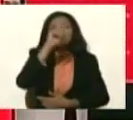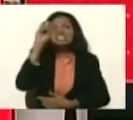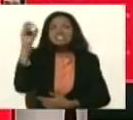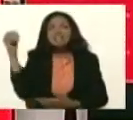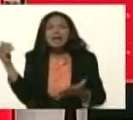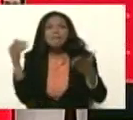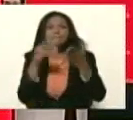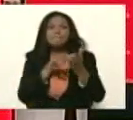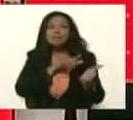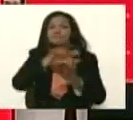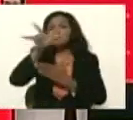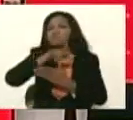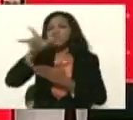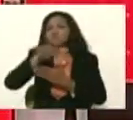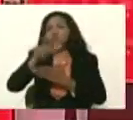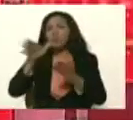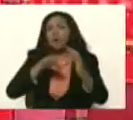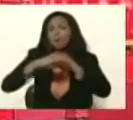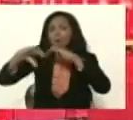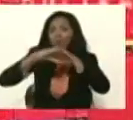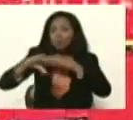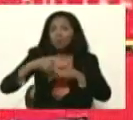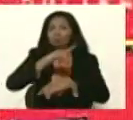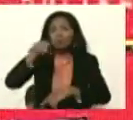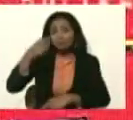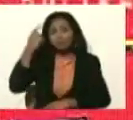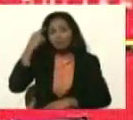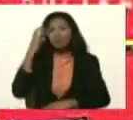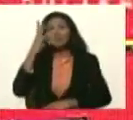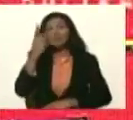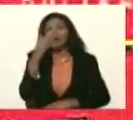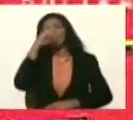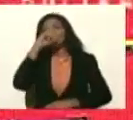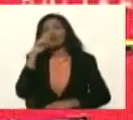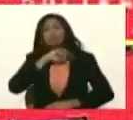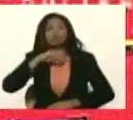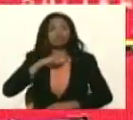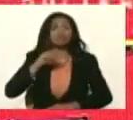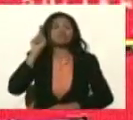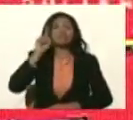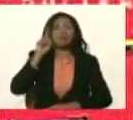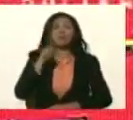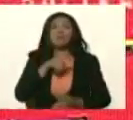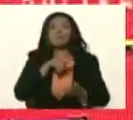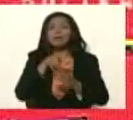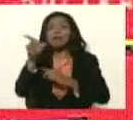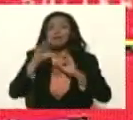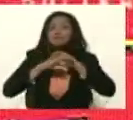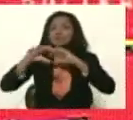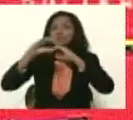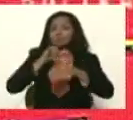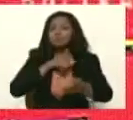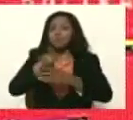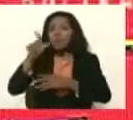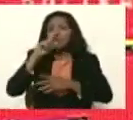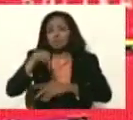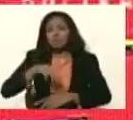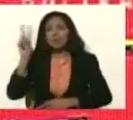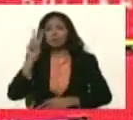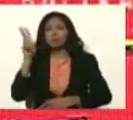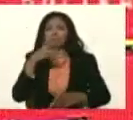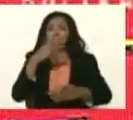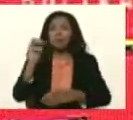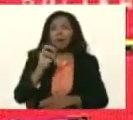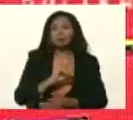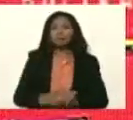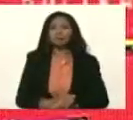viajes de autobús ¿ustedes saben cuántos años necesitarían para salir cien mil viajes si de Venezuela Venezuela salieran